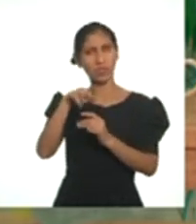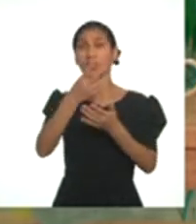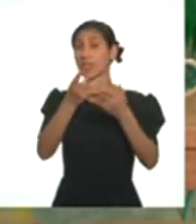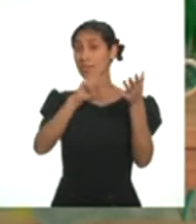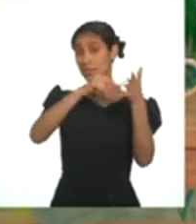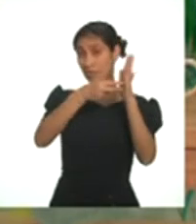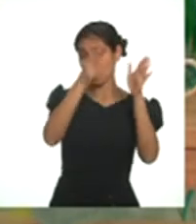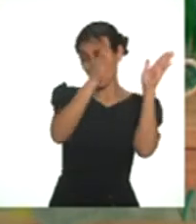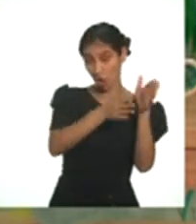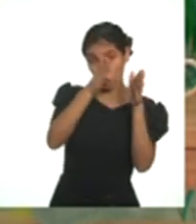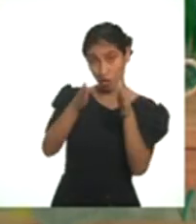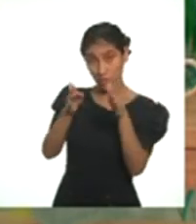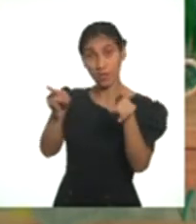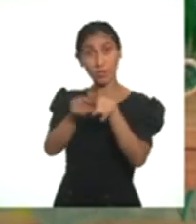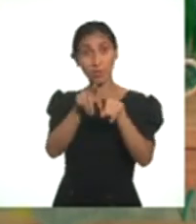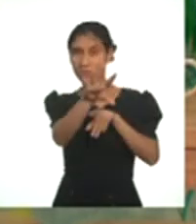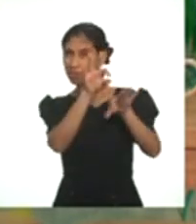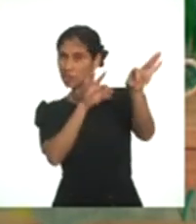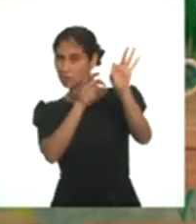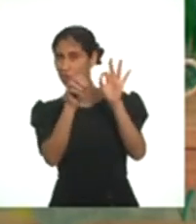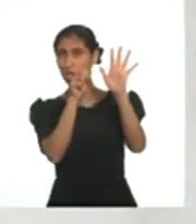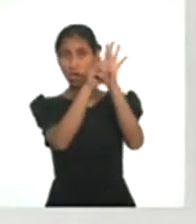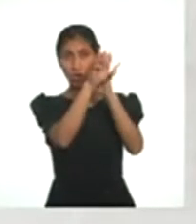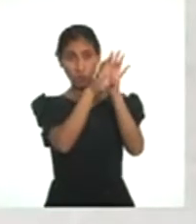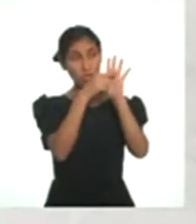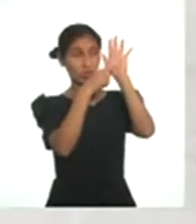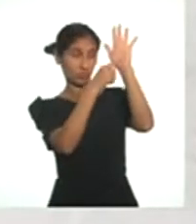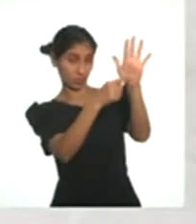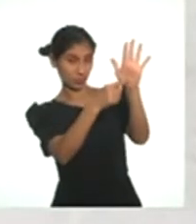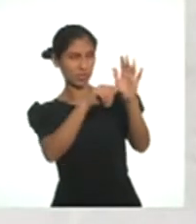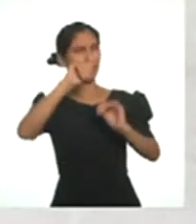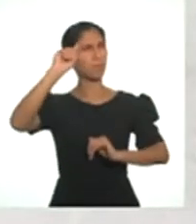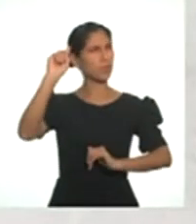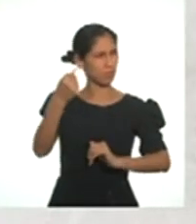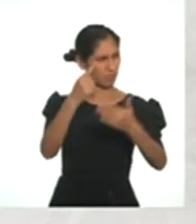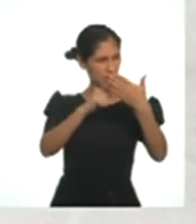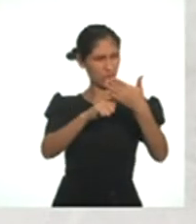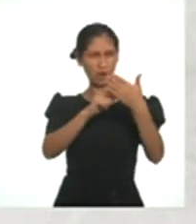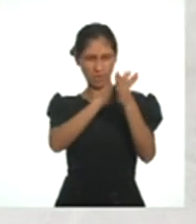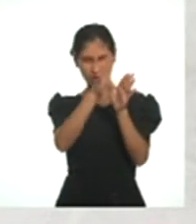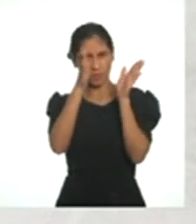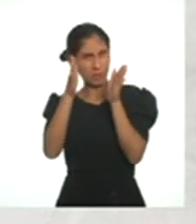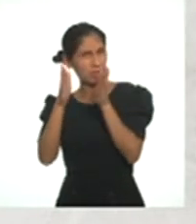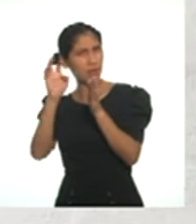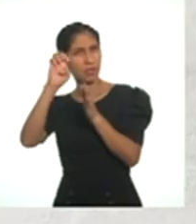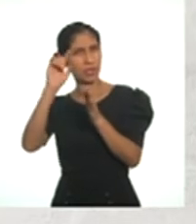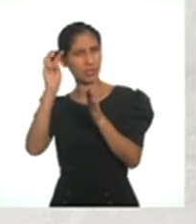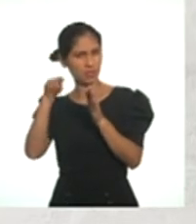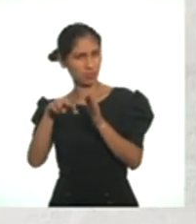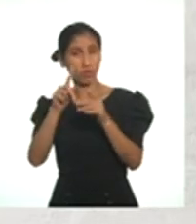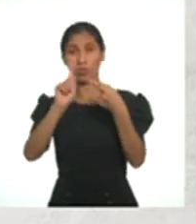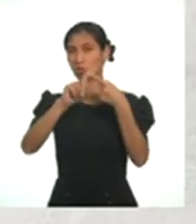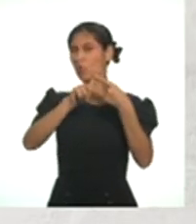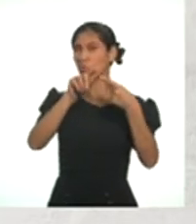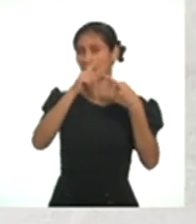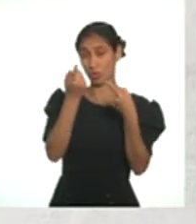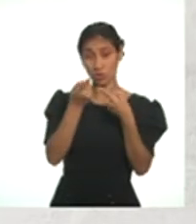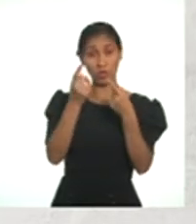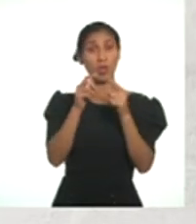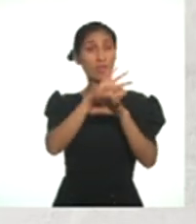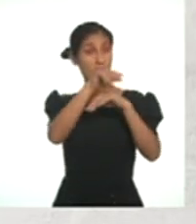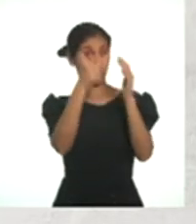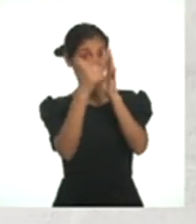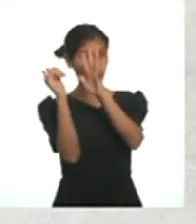ordenar y seleccionar los videos que irán en el producto final. Primero hay que prepararnos para la edición. Y esto consiste en, uno, la